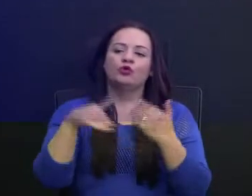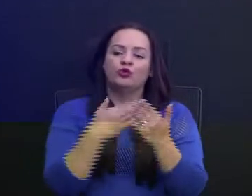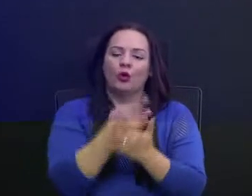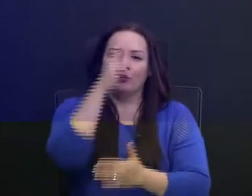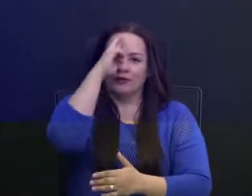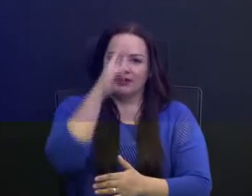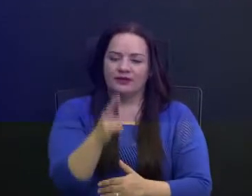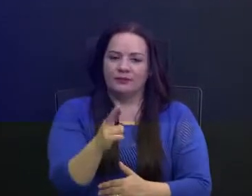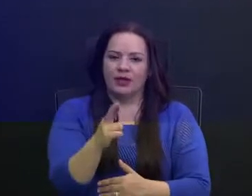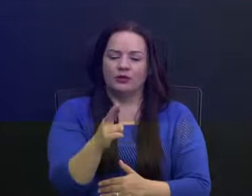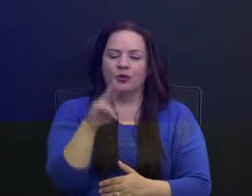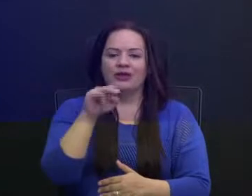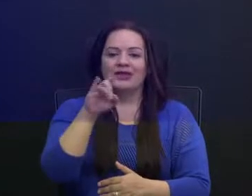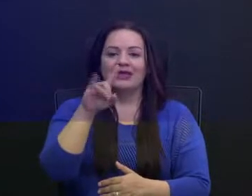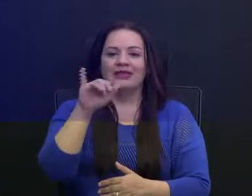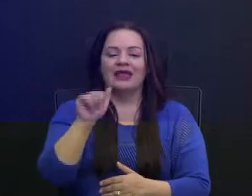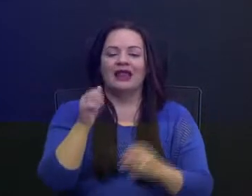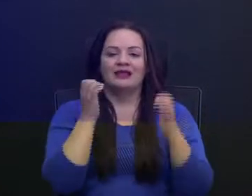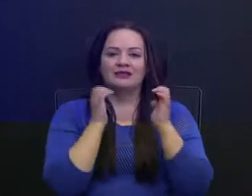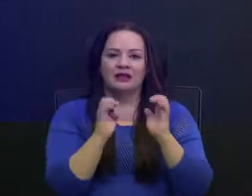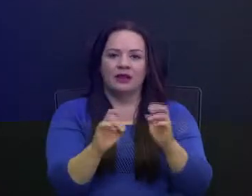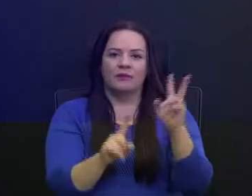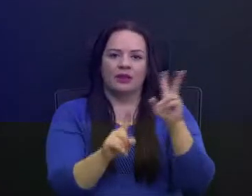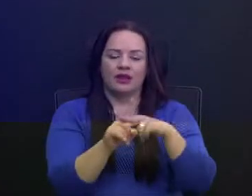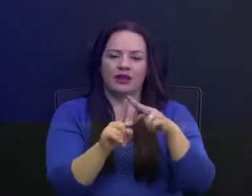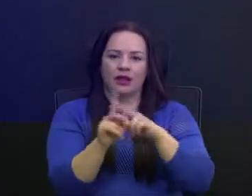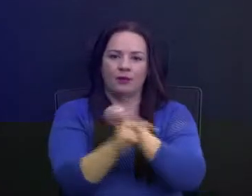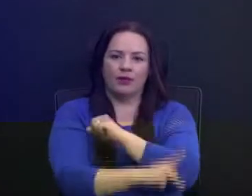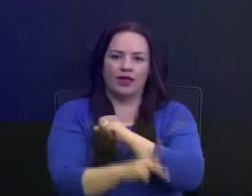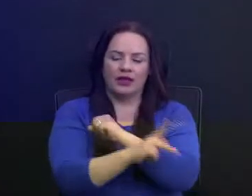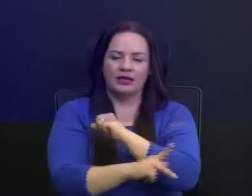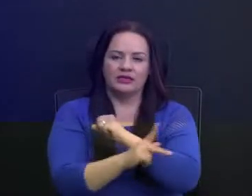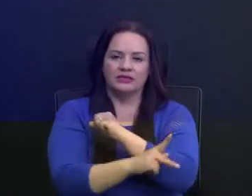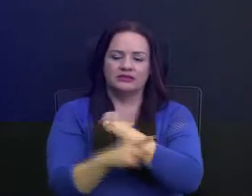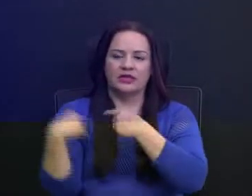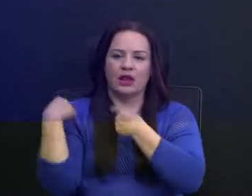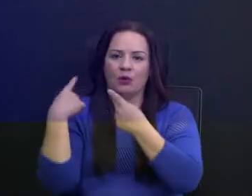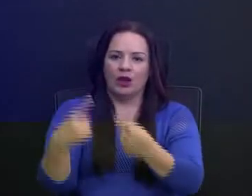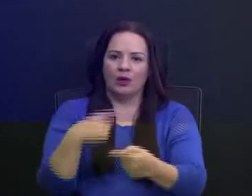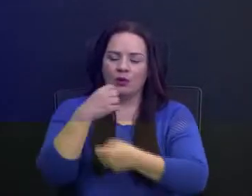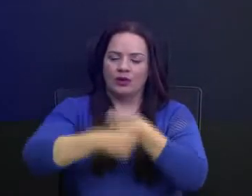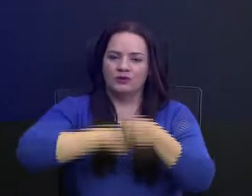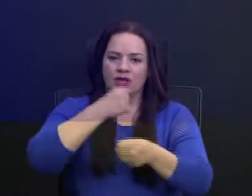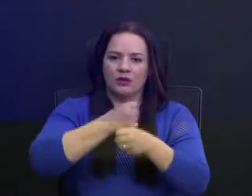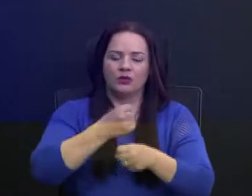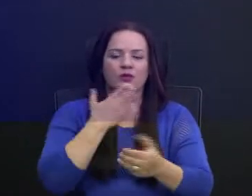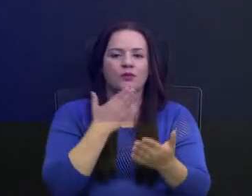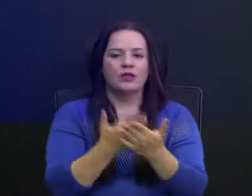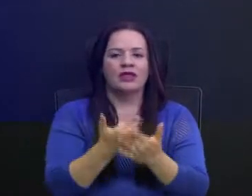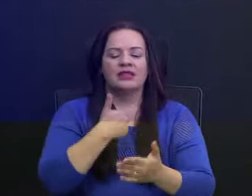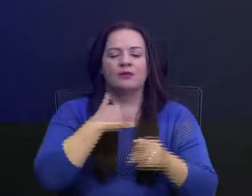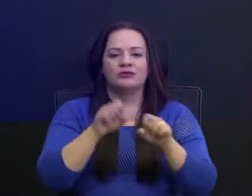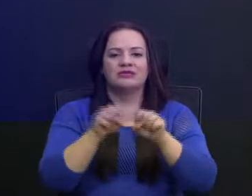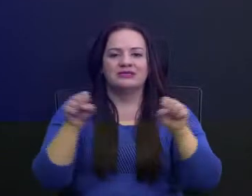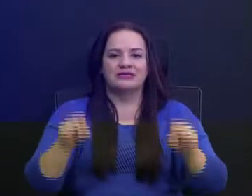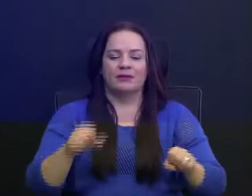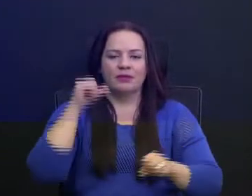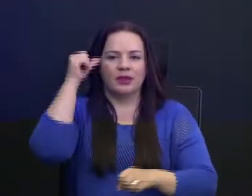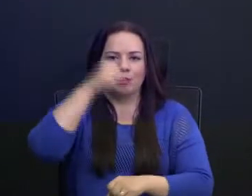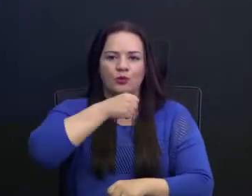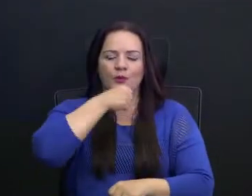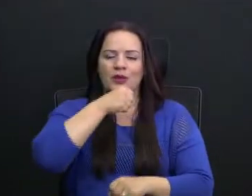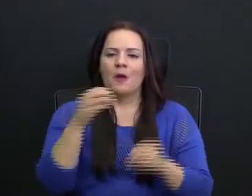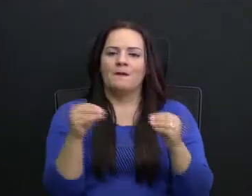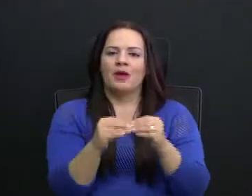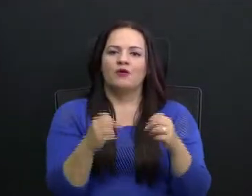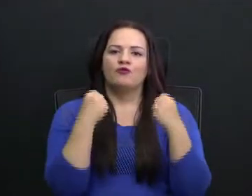sistemas de atención de adulto mayor más fuertes de Latinoamérica y prueba de eso es que la cantidad de adultos mayores que se han infectado por